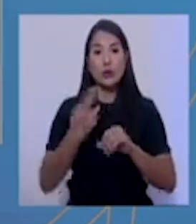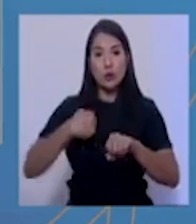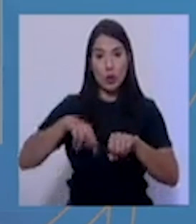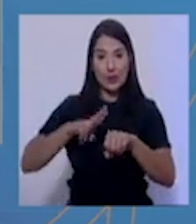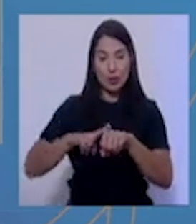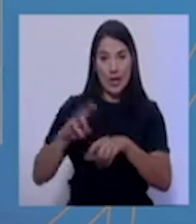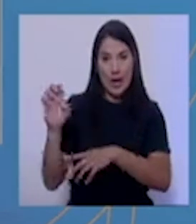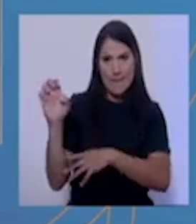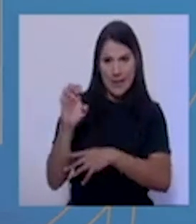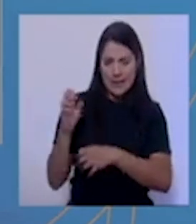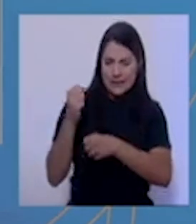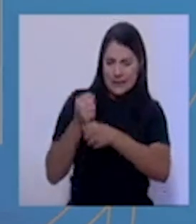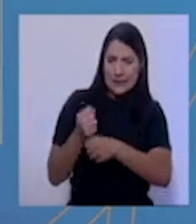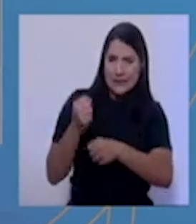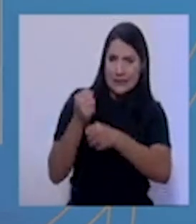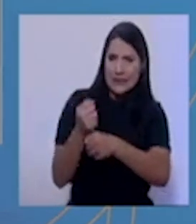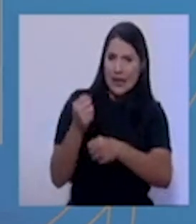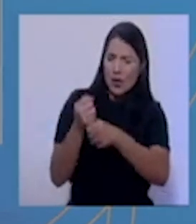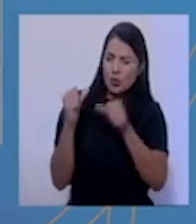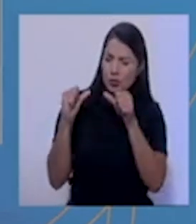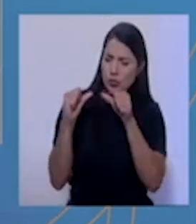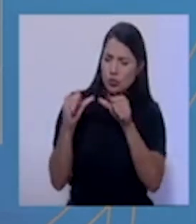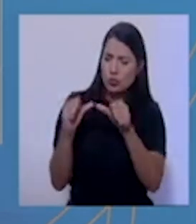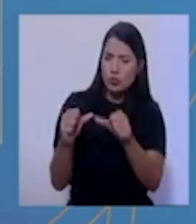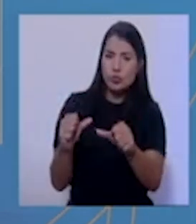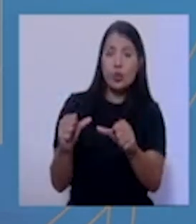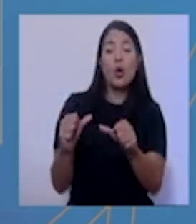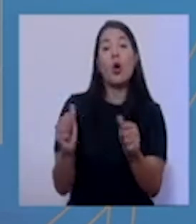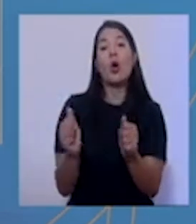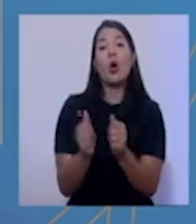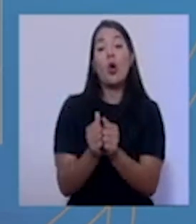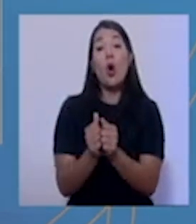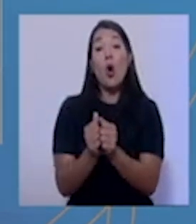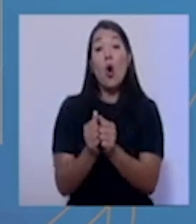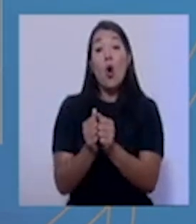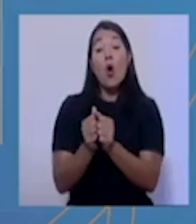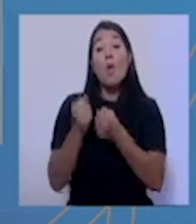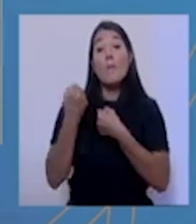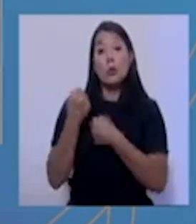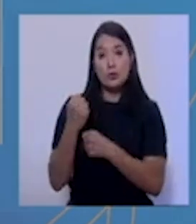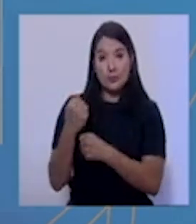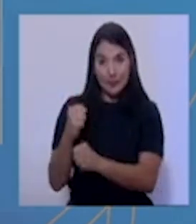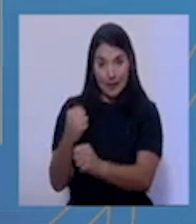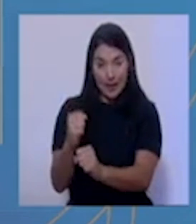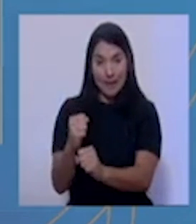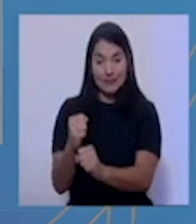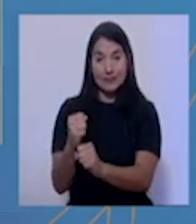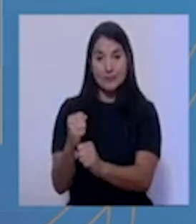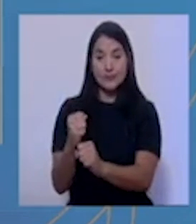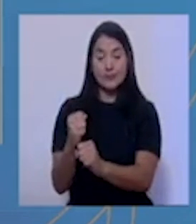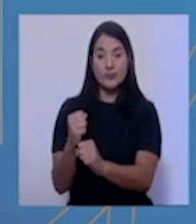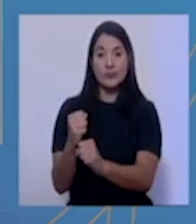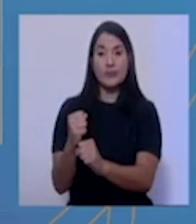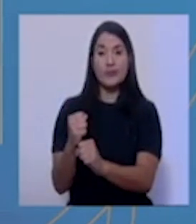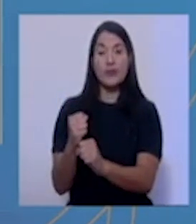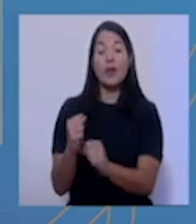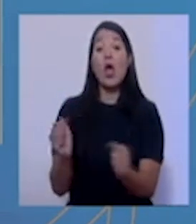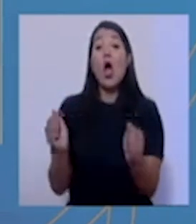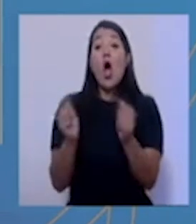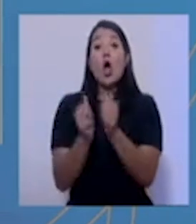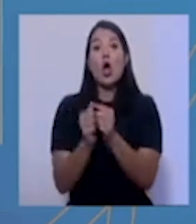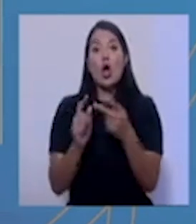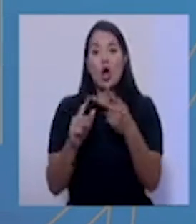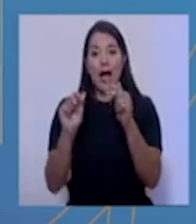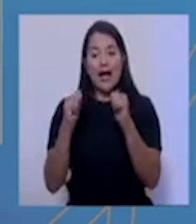que ha hecho de manera permanente con los gobiernos locales, con las municipalidades, con las